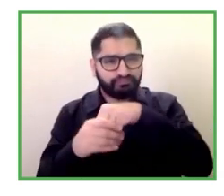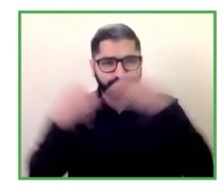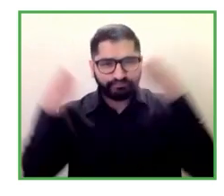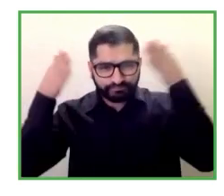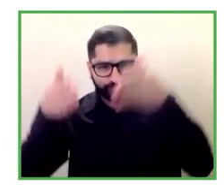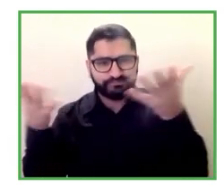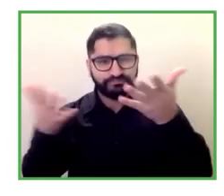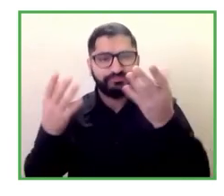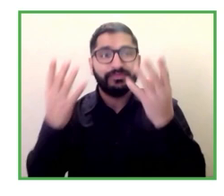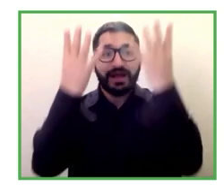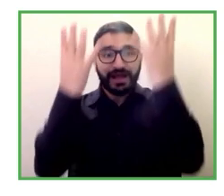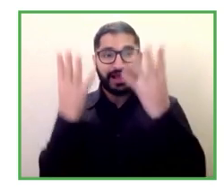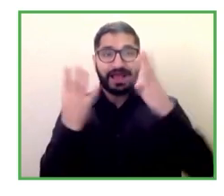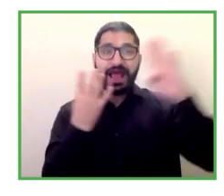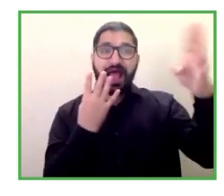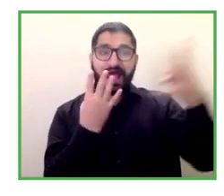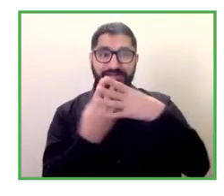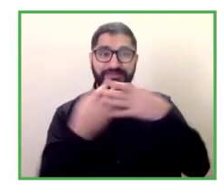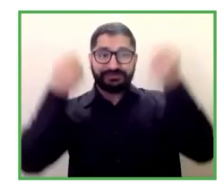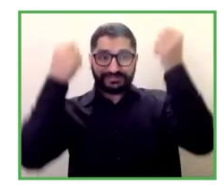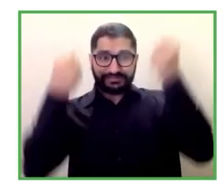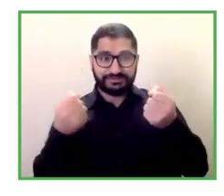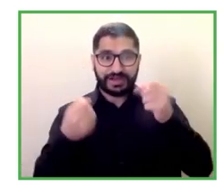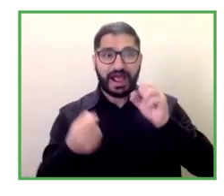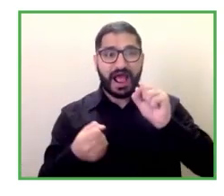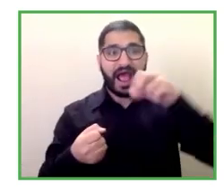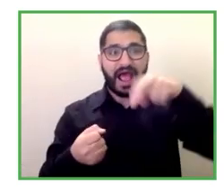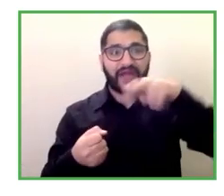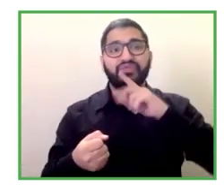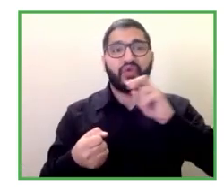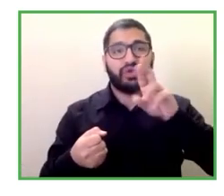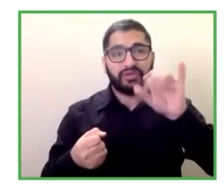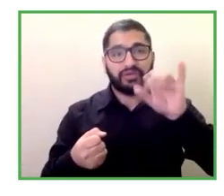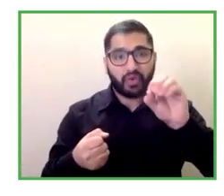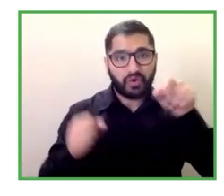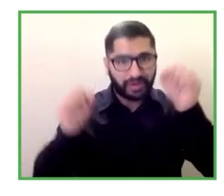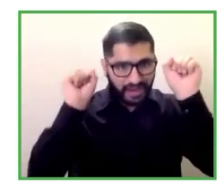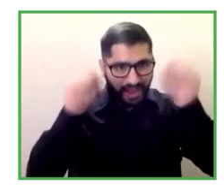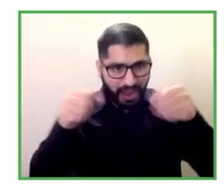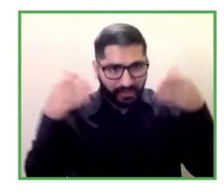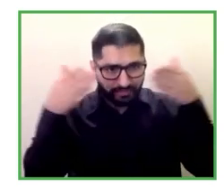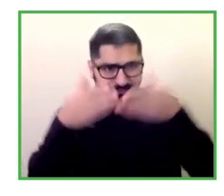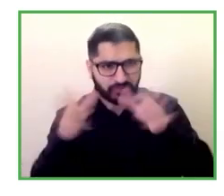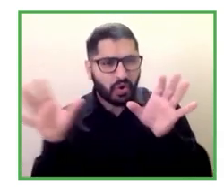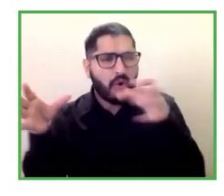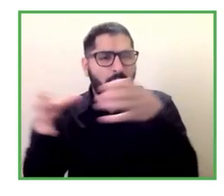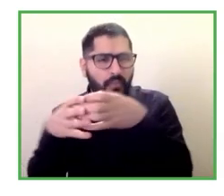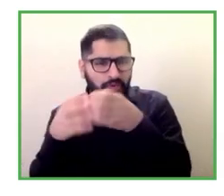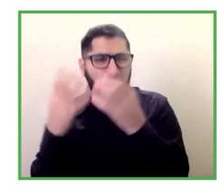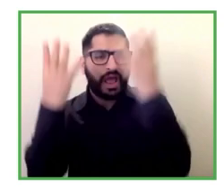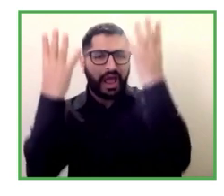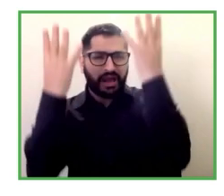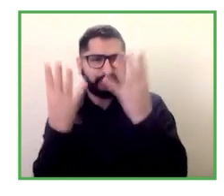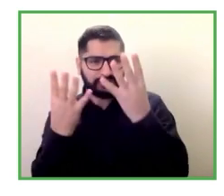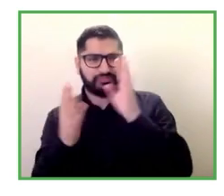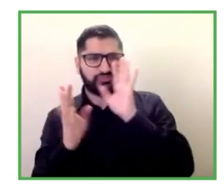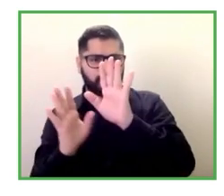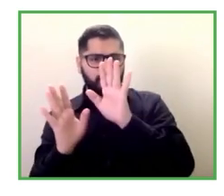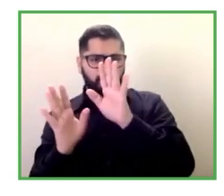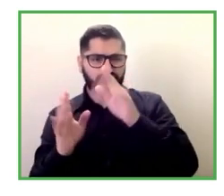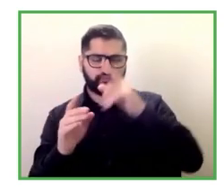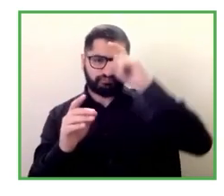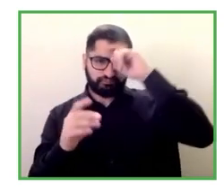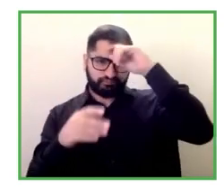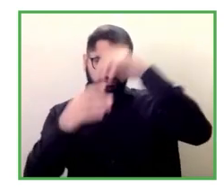ese trabajo tanto con la comunidad penitenciaria como con las personas con discapacidad intelectual y sus familias ¿cómo habéis trabajado con esas